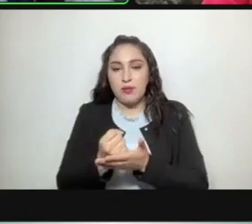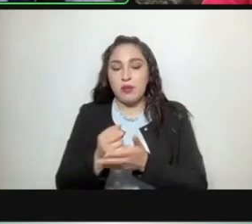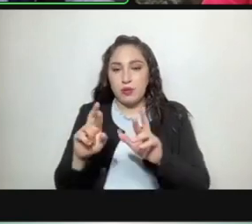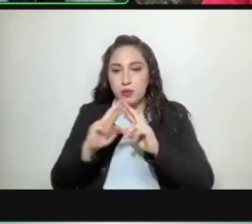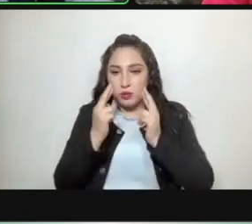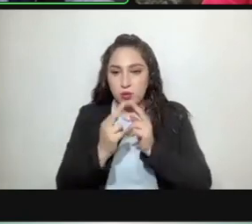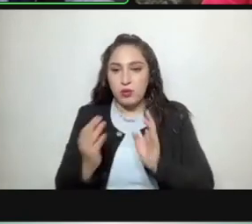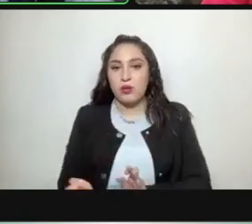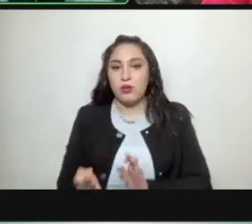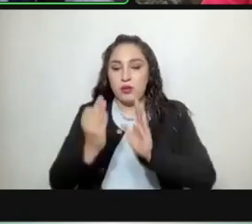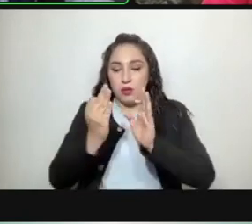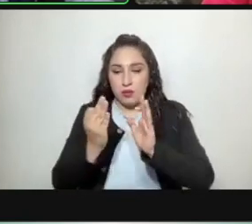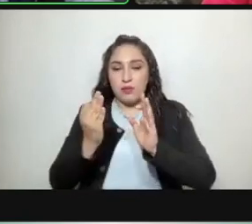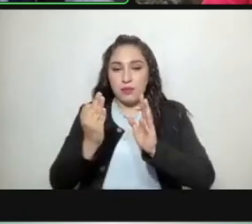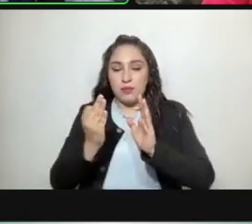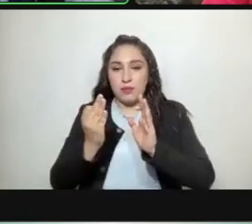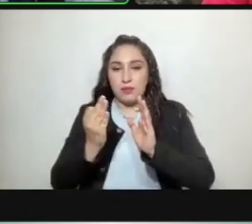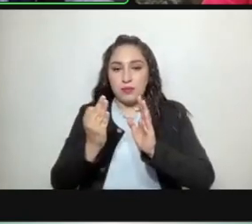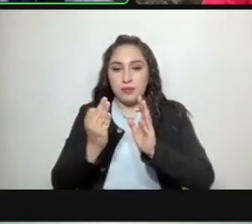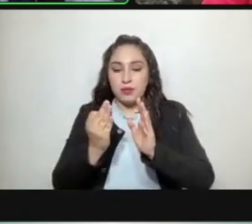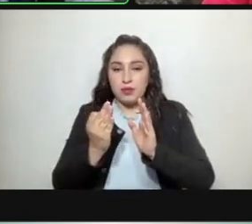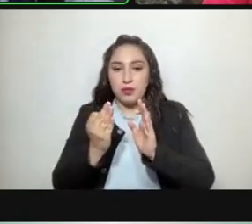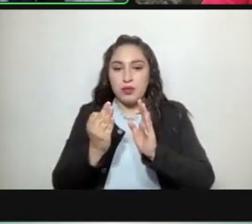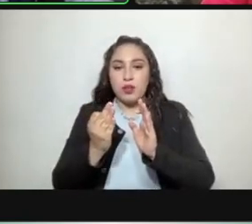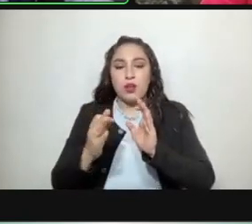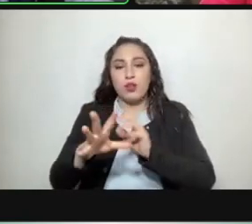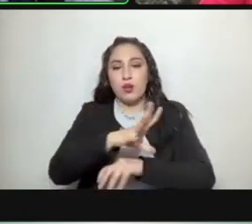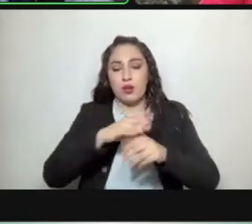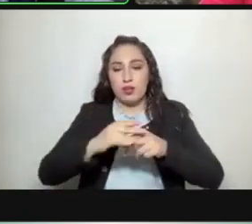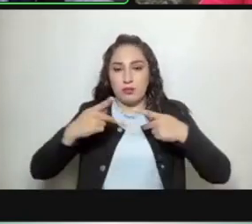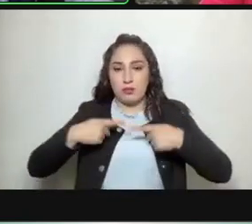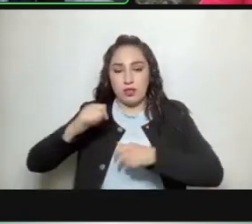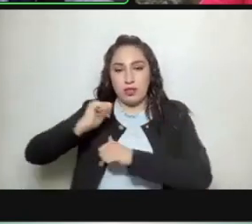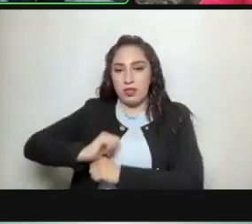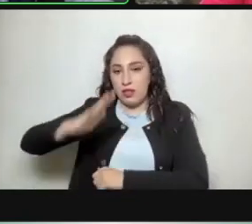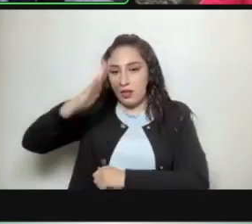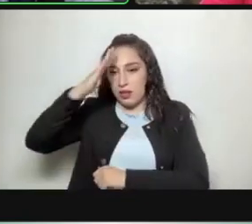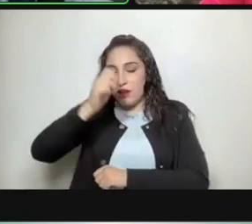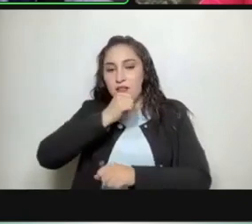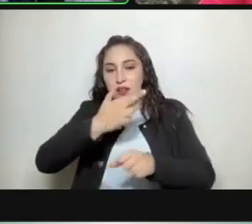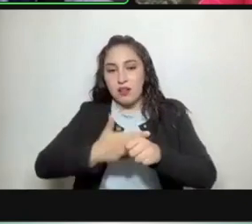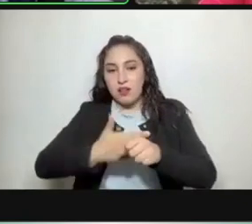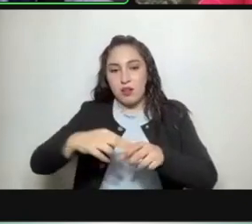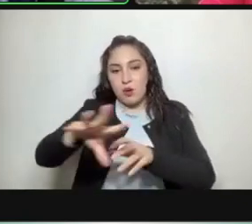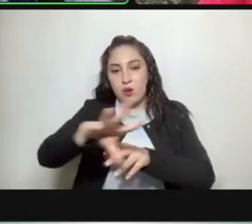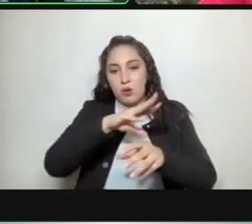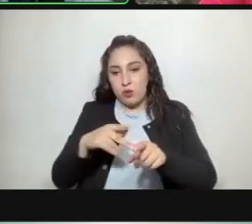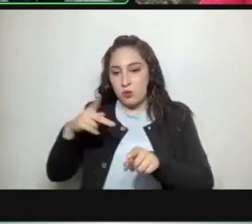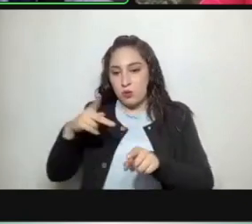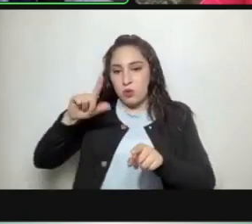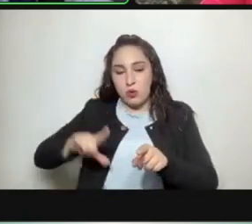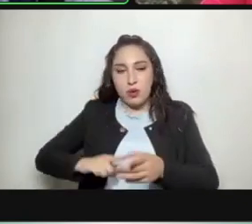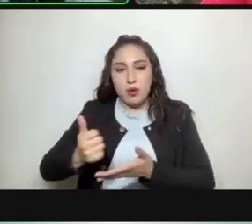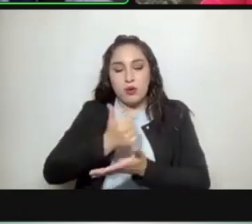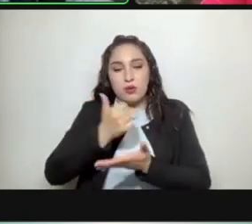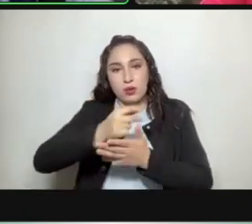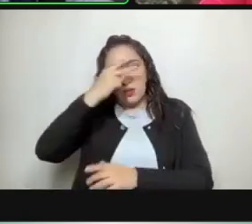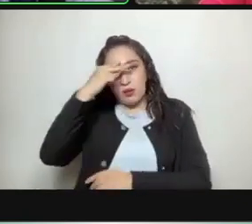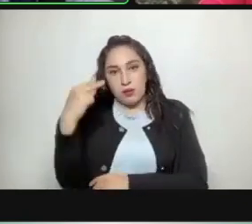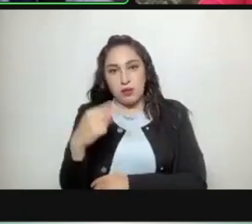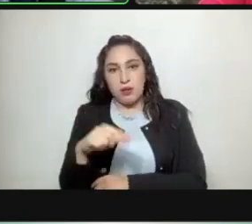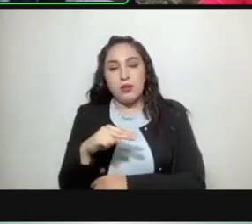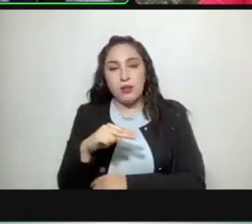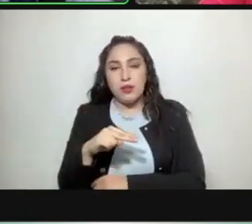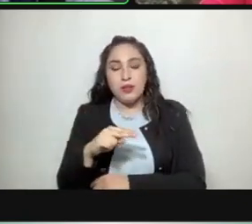ante las comisiones de este congreso de las personas titulares de las secretarías que integran el gabinete del gobierno de la Ciudad de México de la